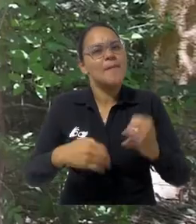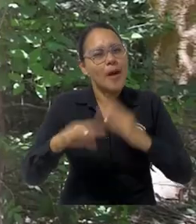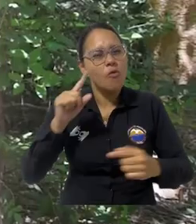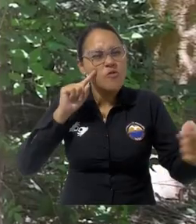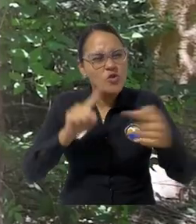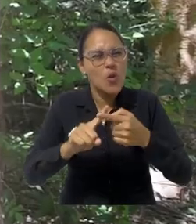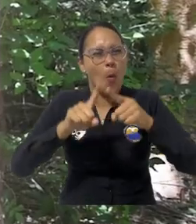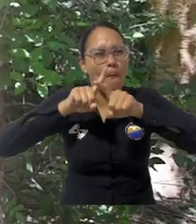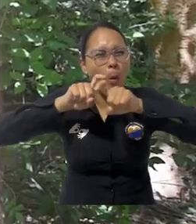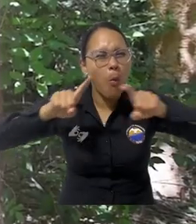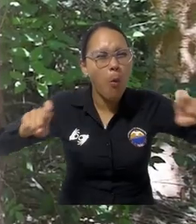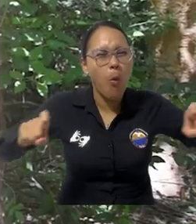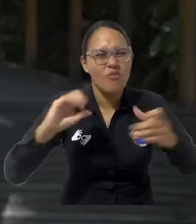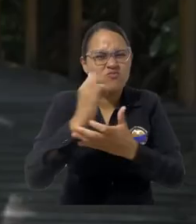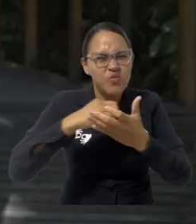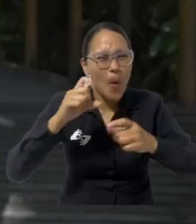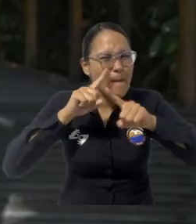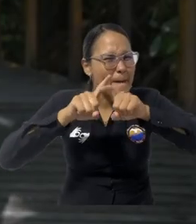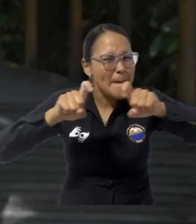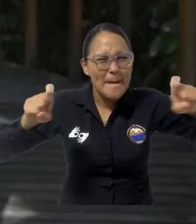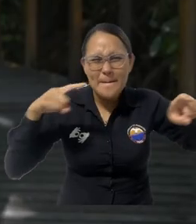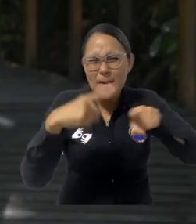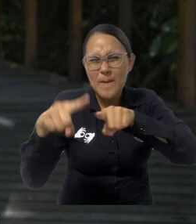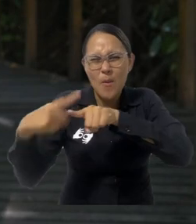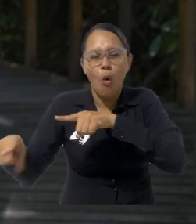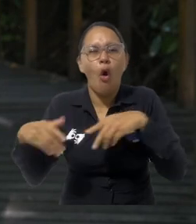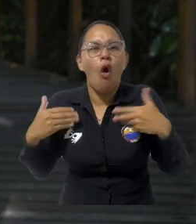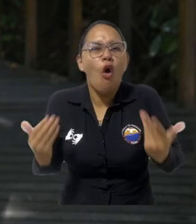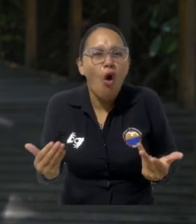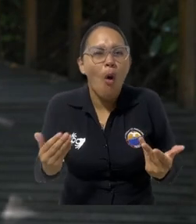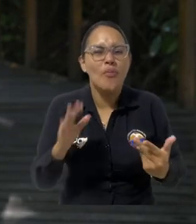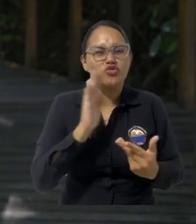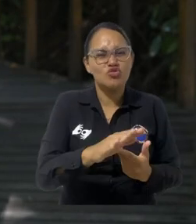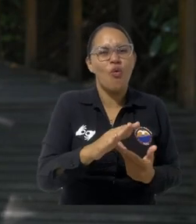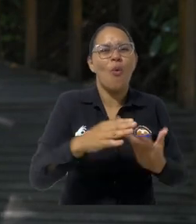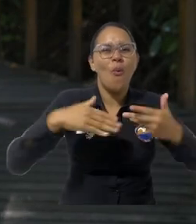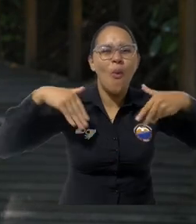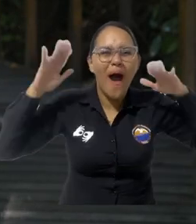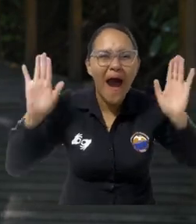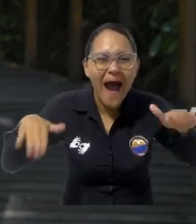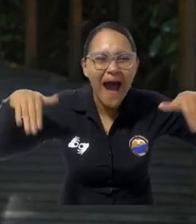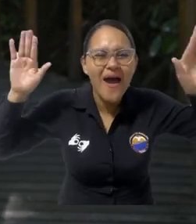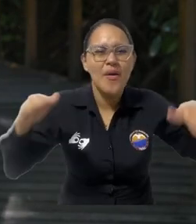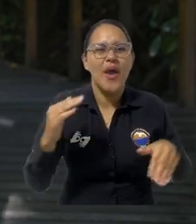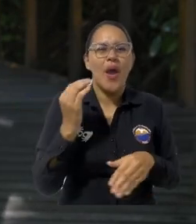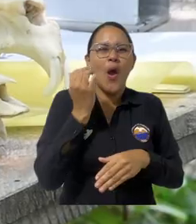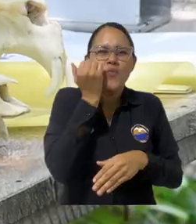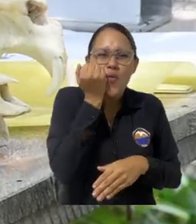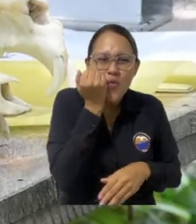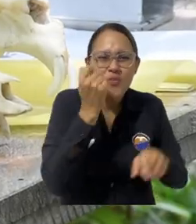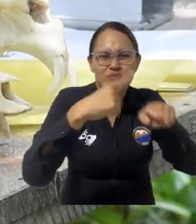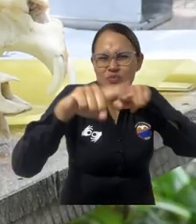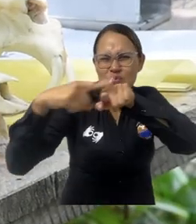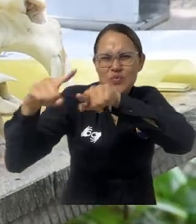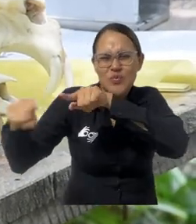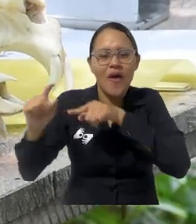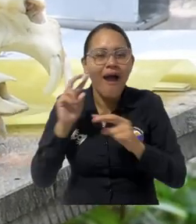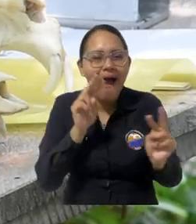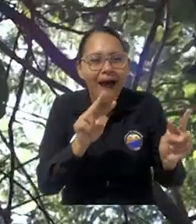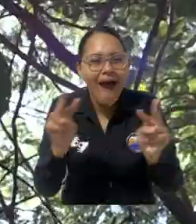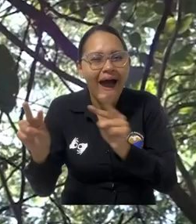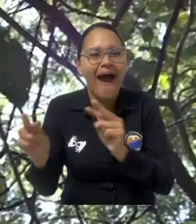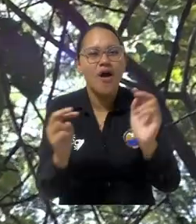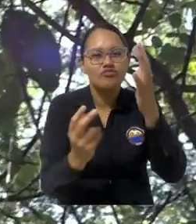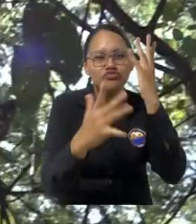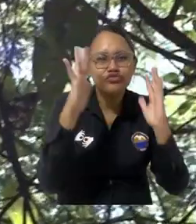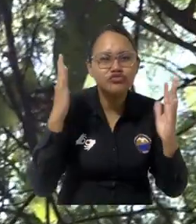piloto de monitoreo de biodiversidad. ¿Cómo están cada uno de esos componentes, aves, mamíferos, cómo está la flora? Como una forma en que